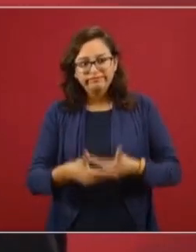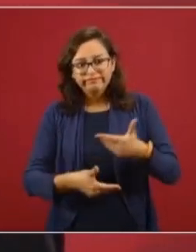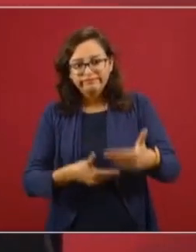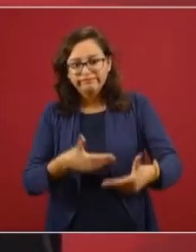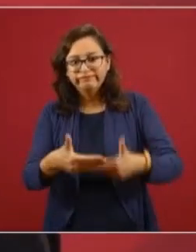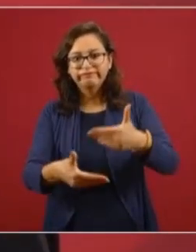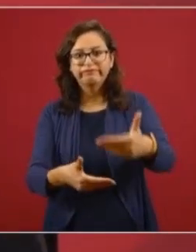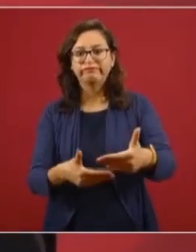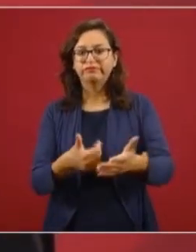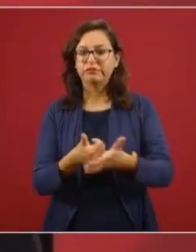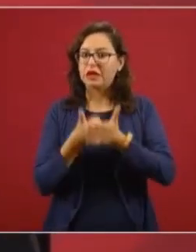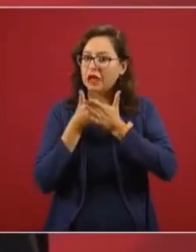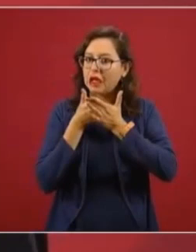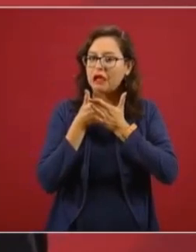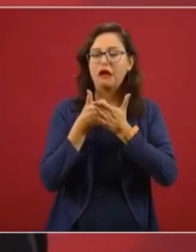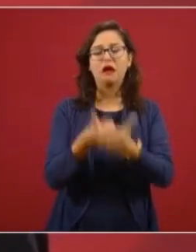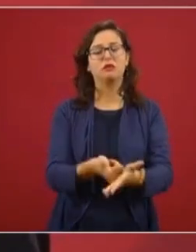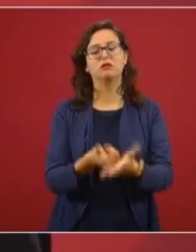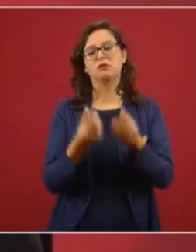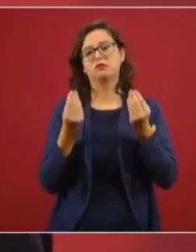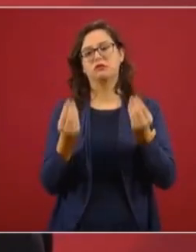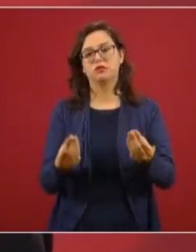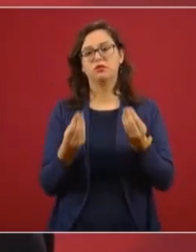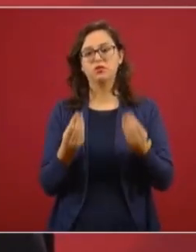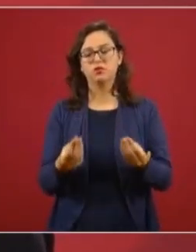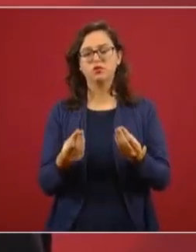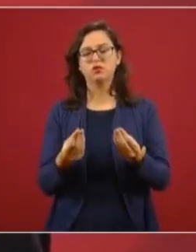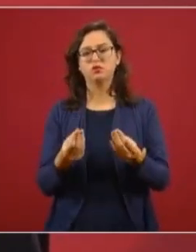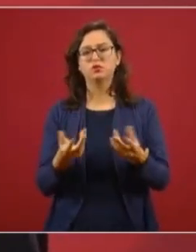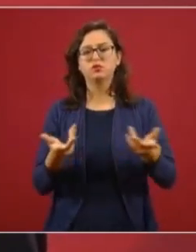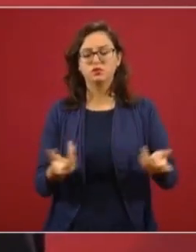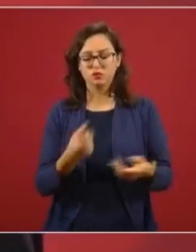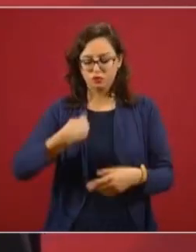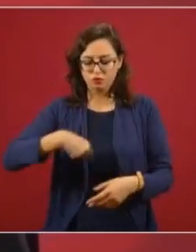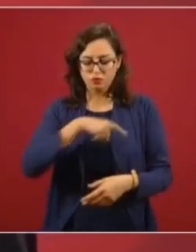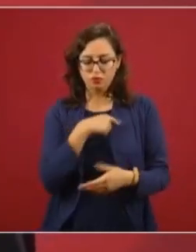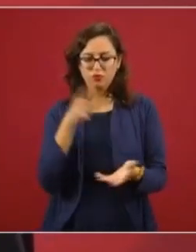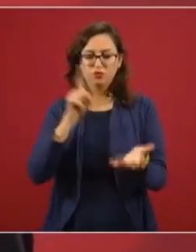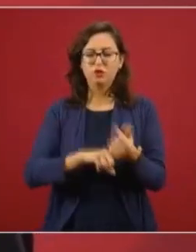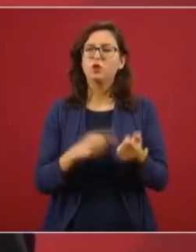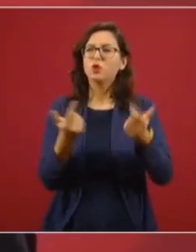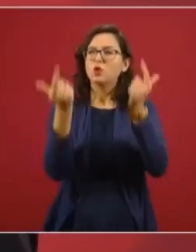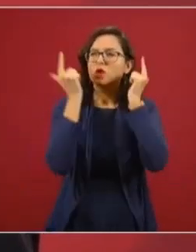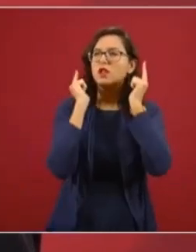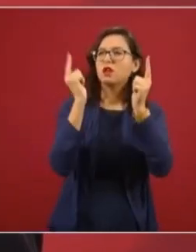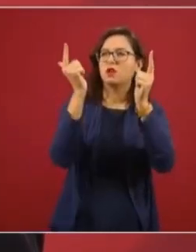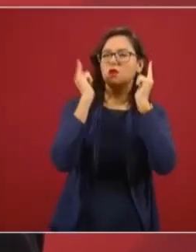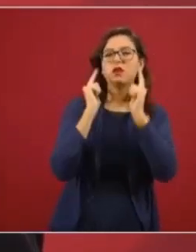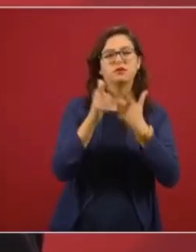mantenga la esperanza, a que